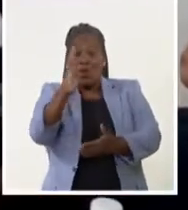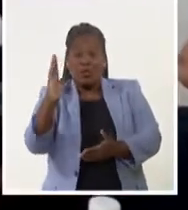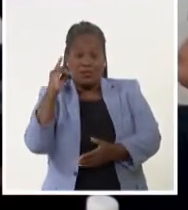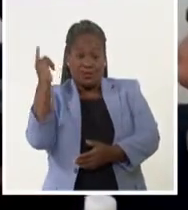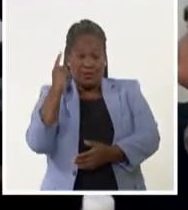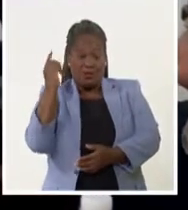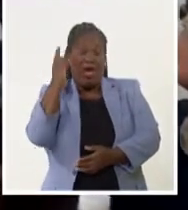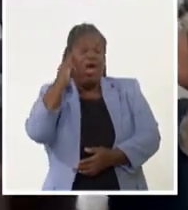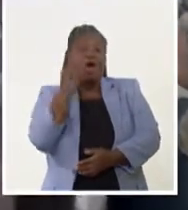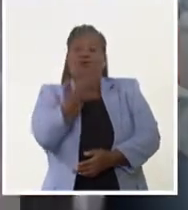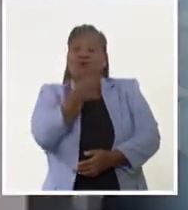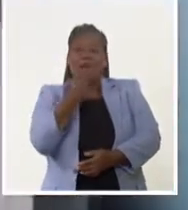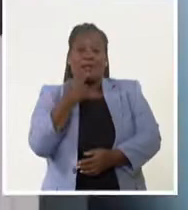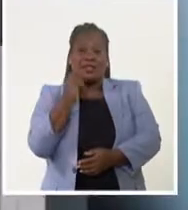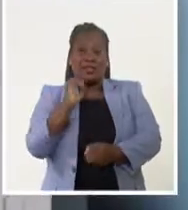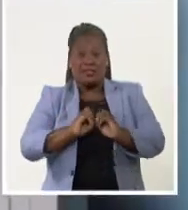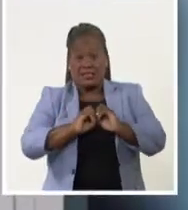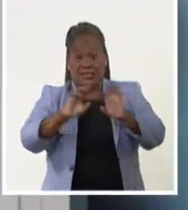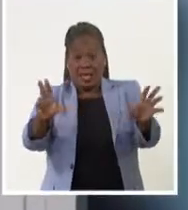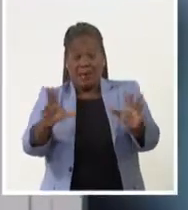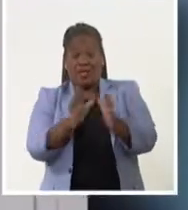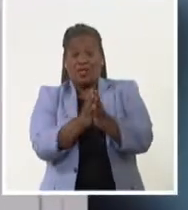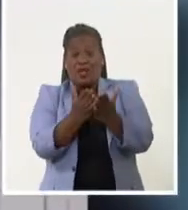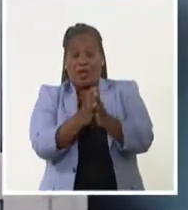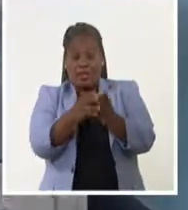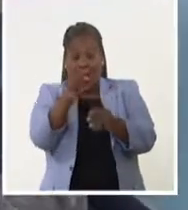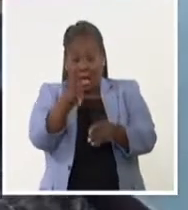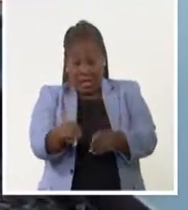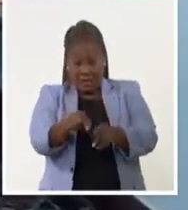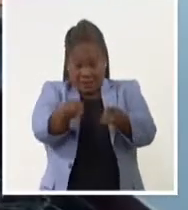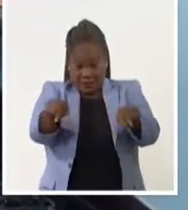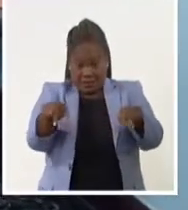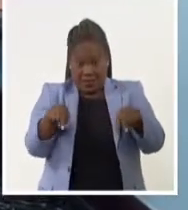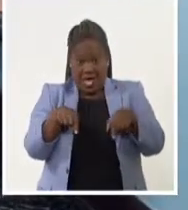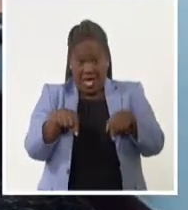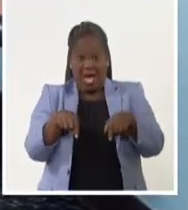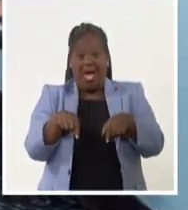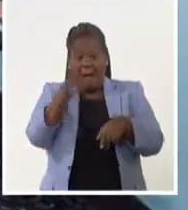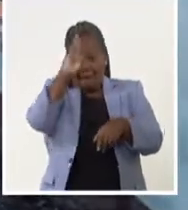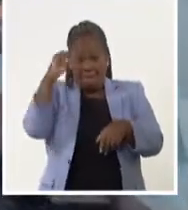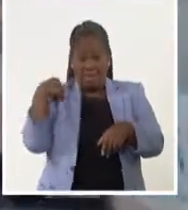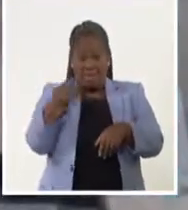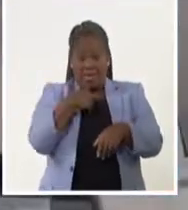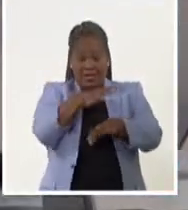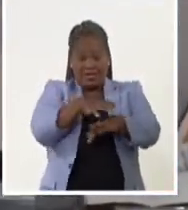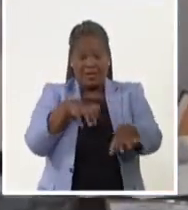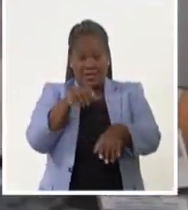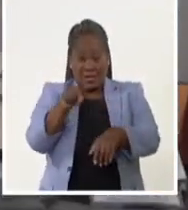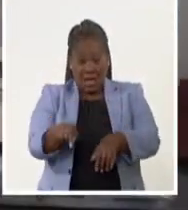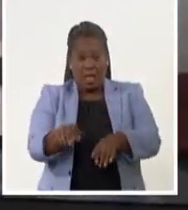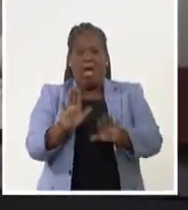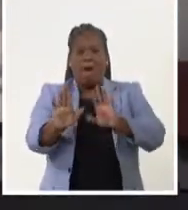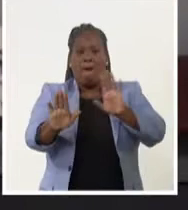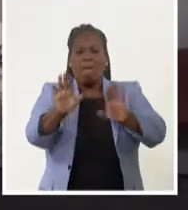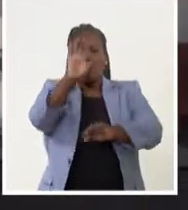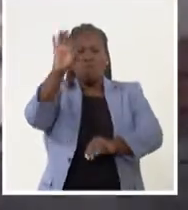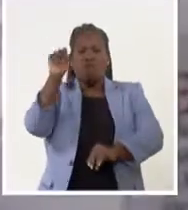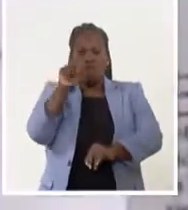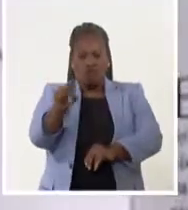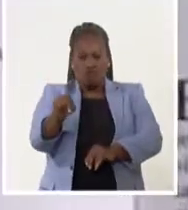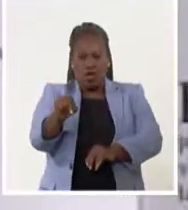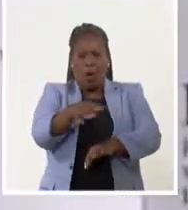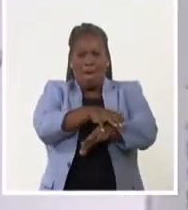El lanzamiento tuvo lugar en la Asociación Cubana de Medicina Veterinaria filial La Habana, sede del Museo de la Veterinaria Dr. Antonio